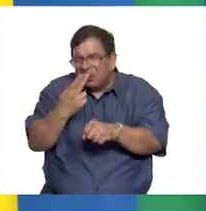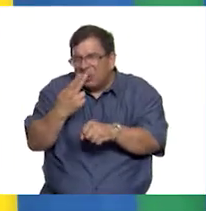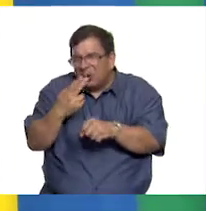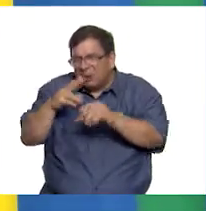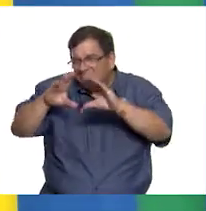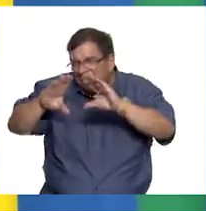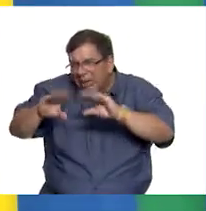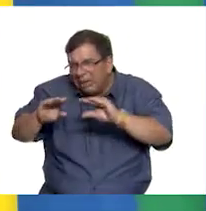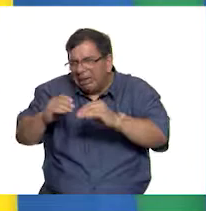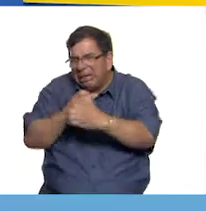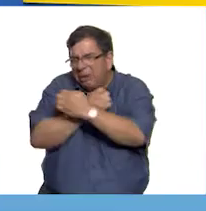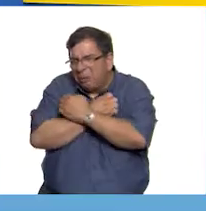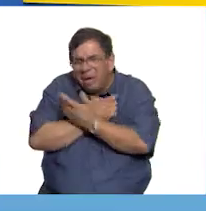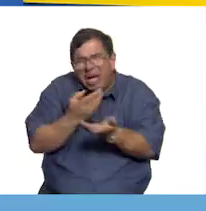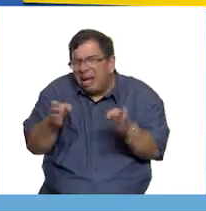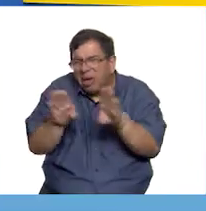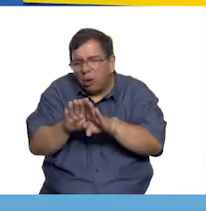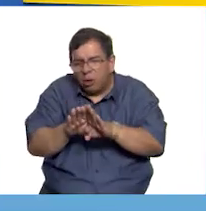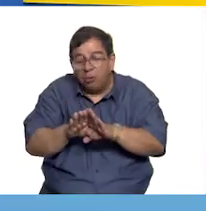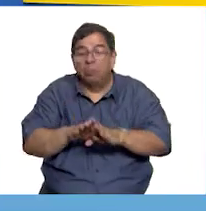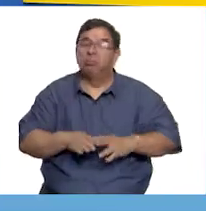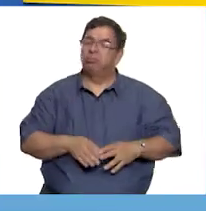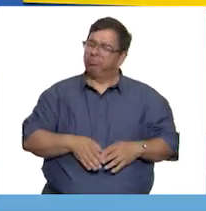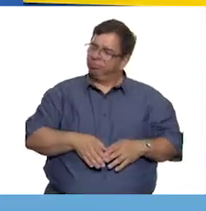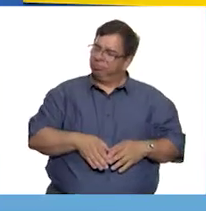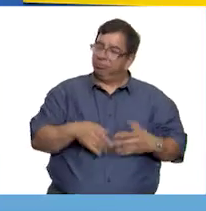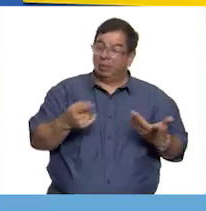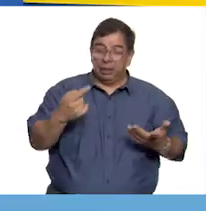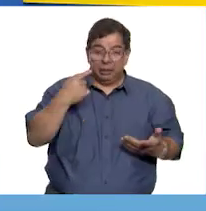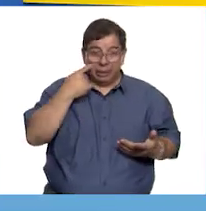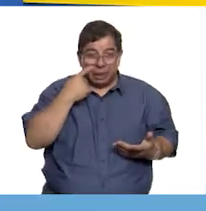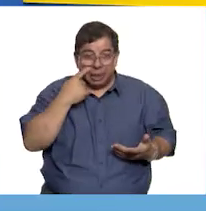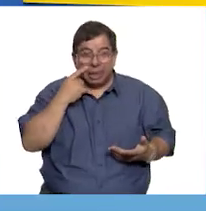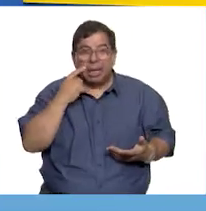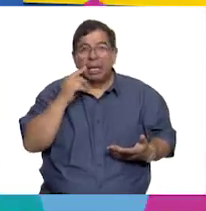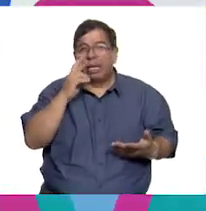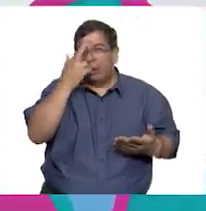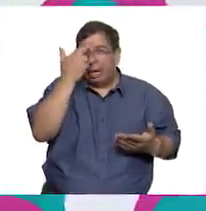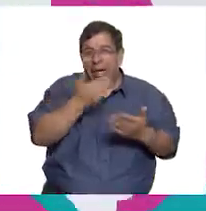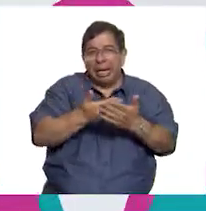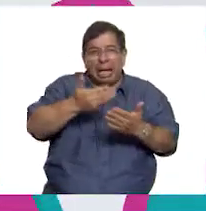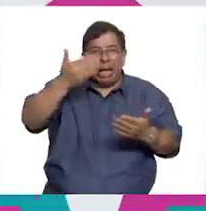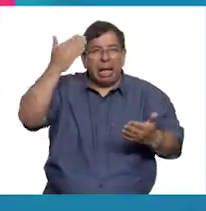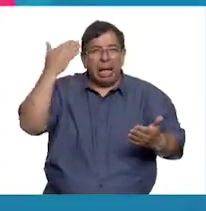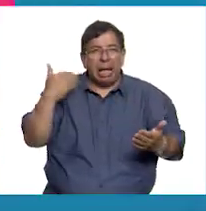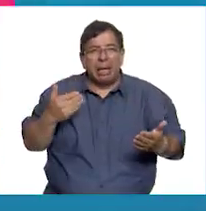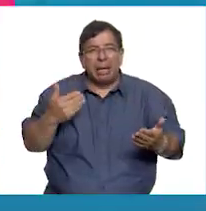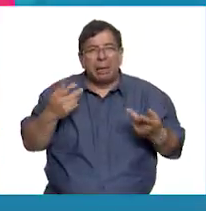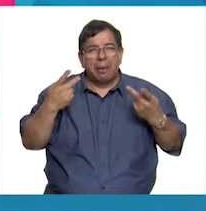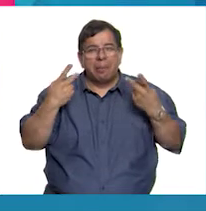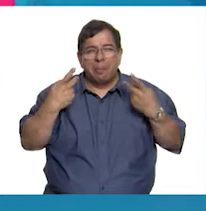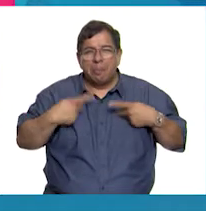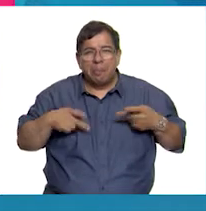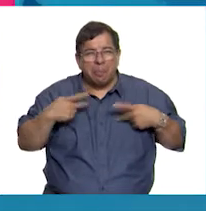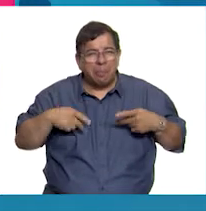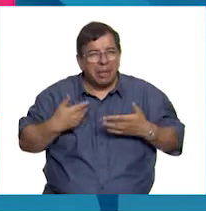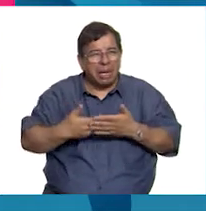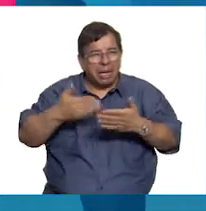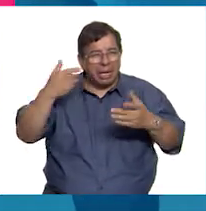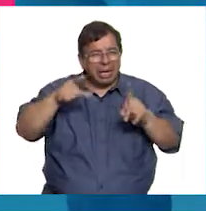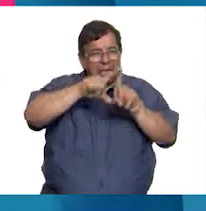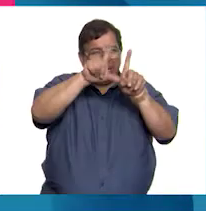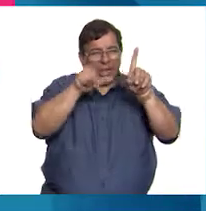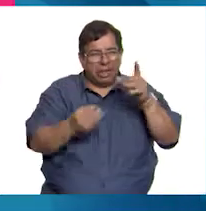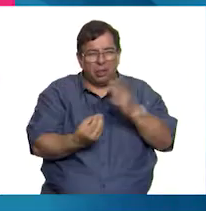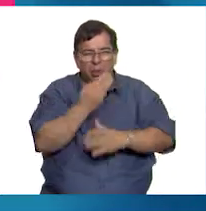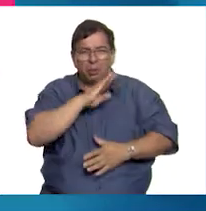queda como muy claro. Tal como lo oyes, debemos recordar que en aquella época la gran mayoría de la población de la Nueva